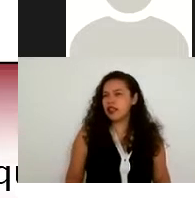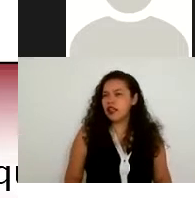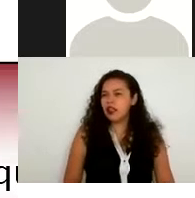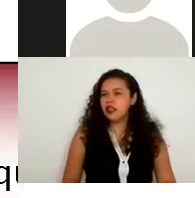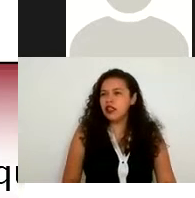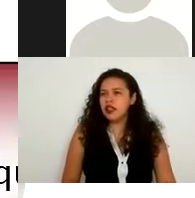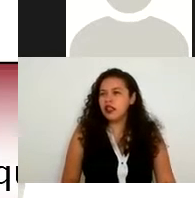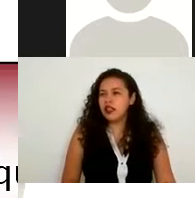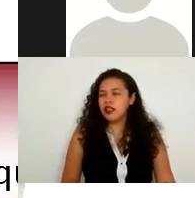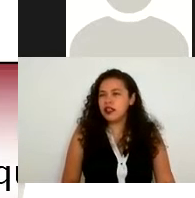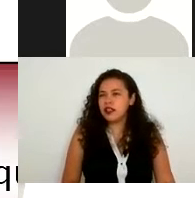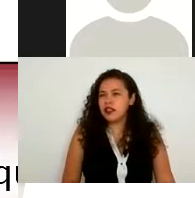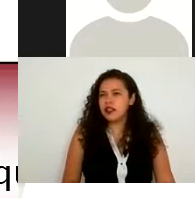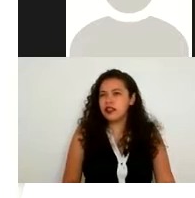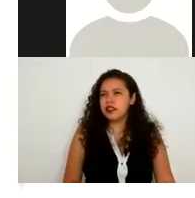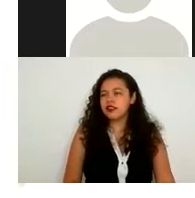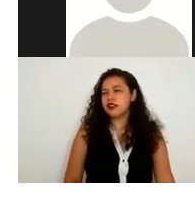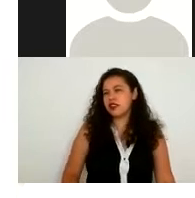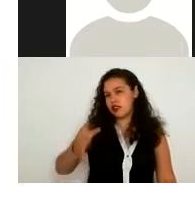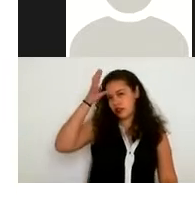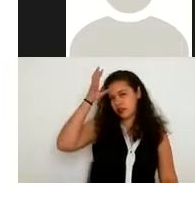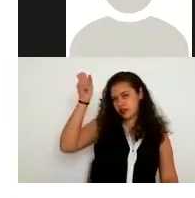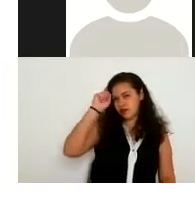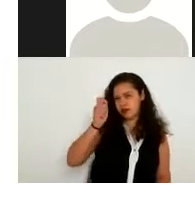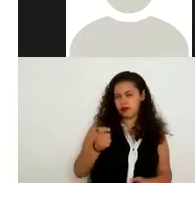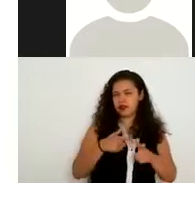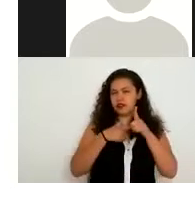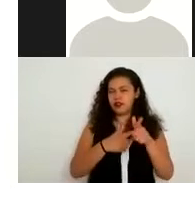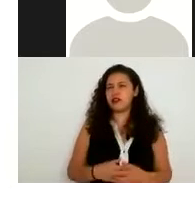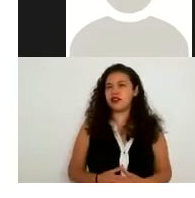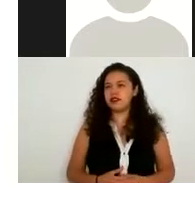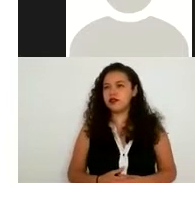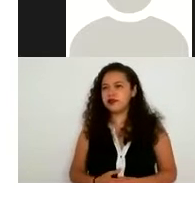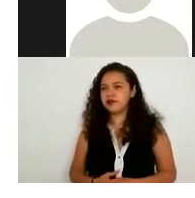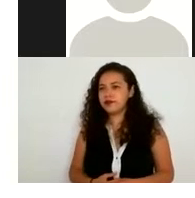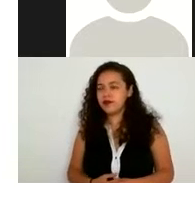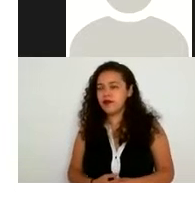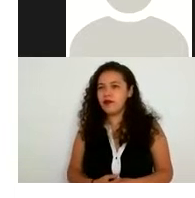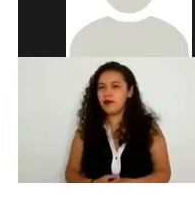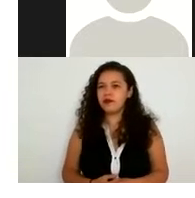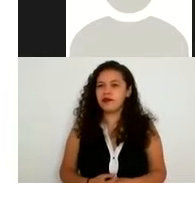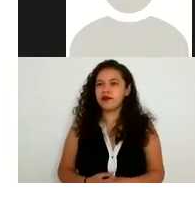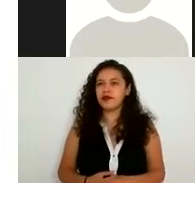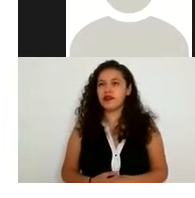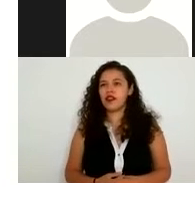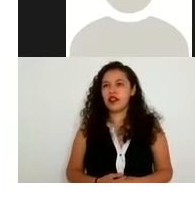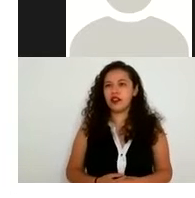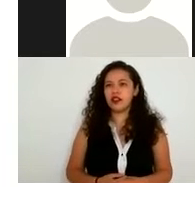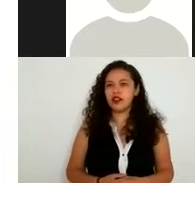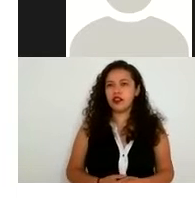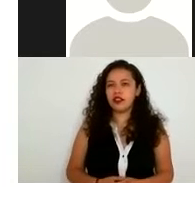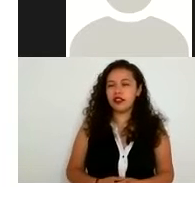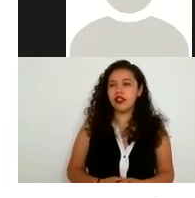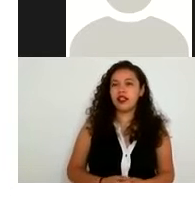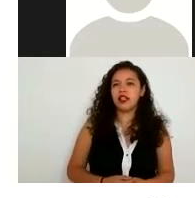con el tema de las definiciones Tenemos lo que es disociación y tratamiento La disociación